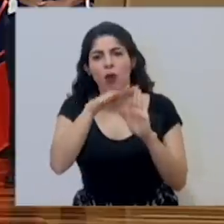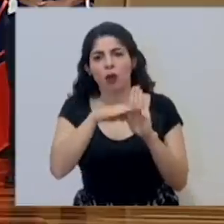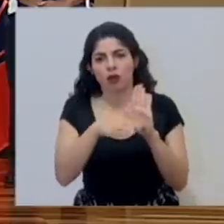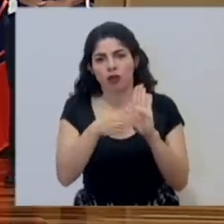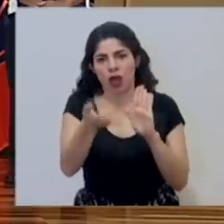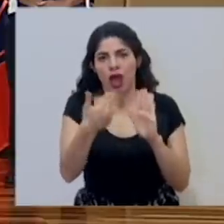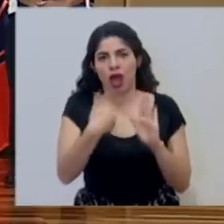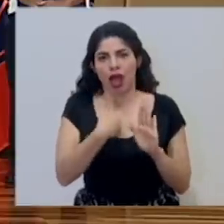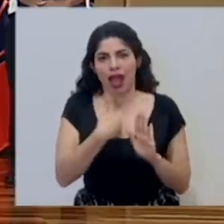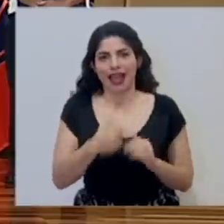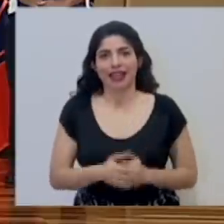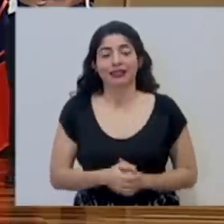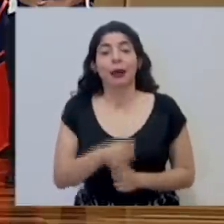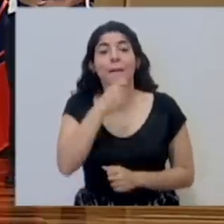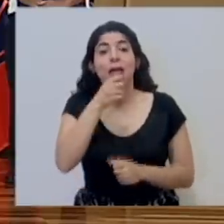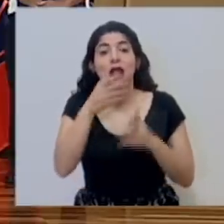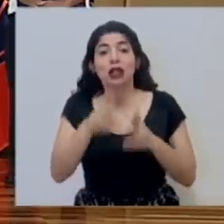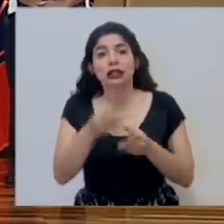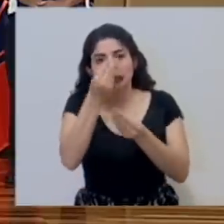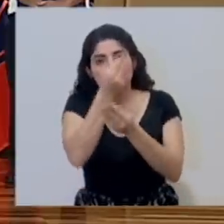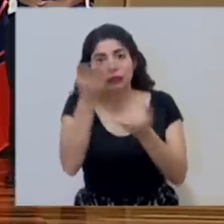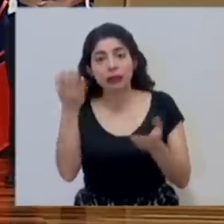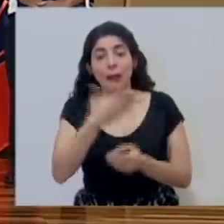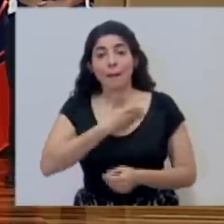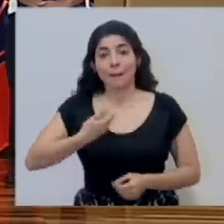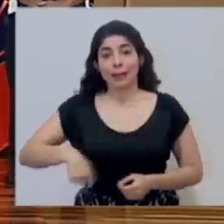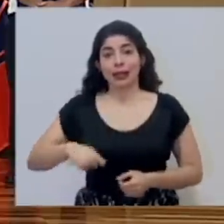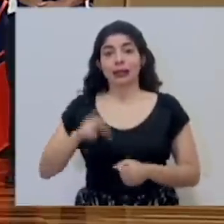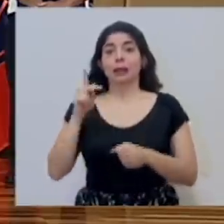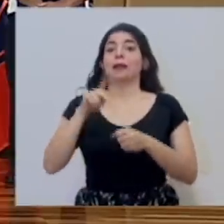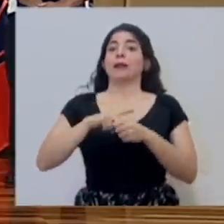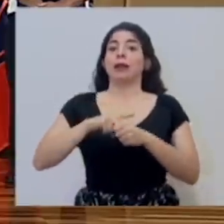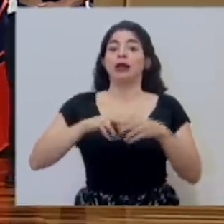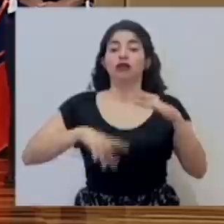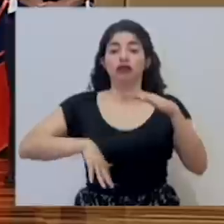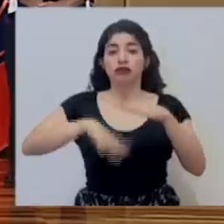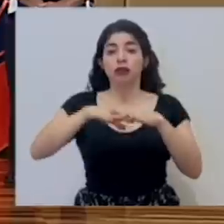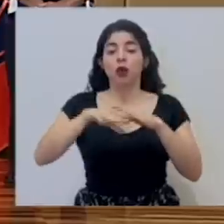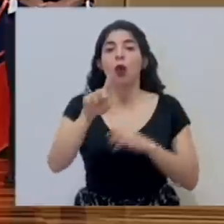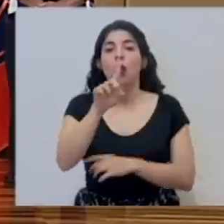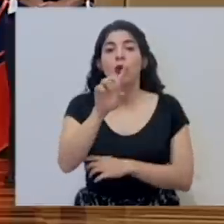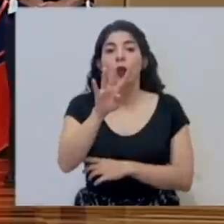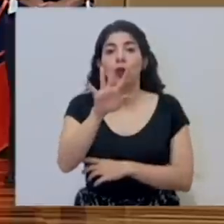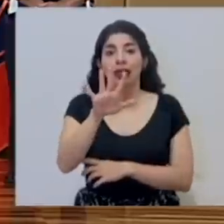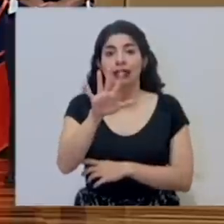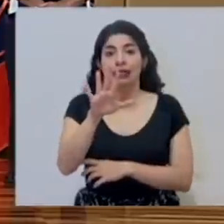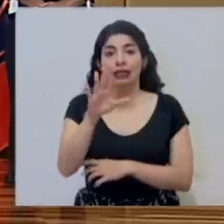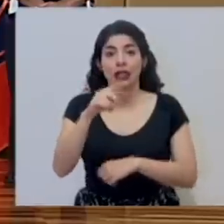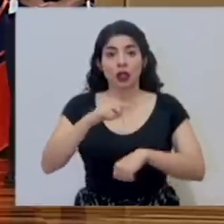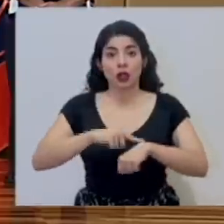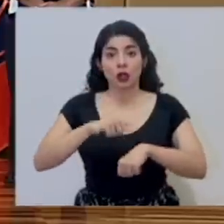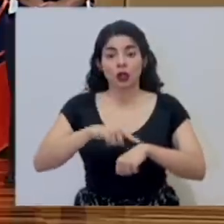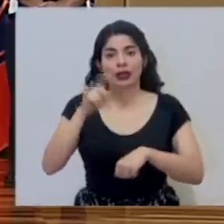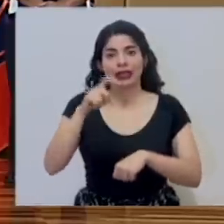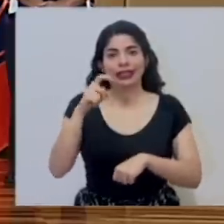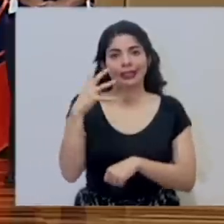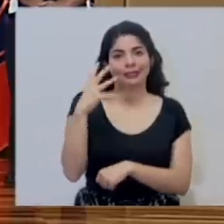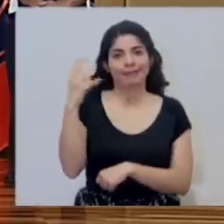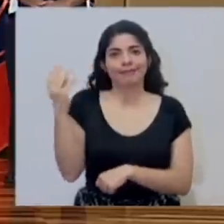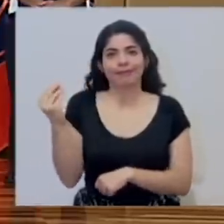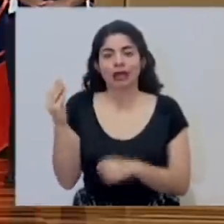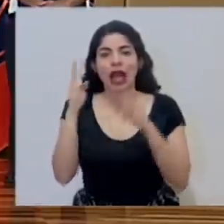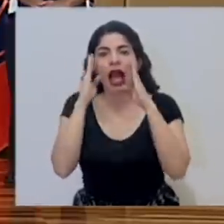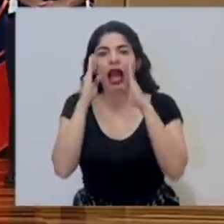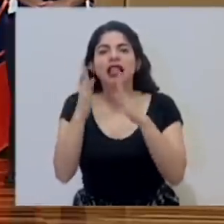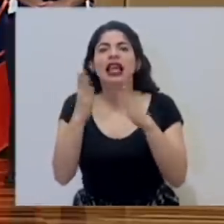los colegas les informamos que el presidente de la república participará hasta la 1 y 45 de la tarde, ya que debe de